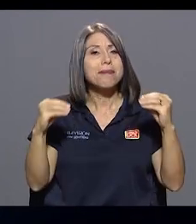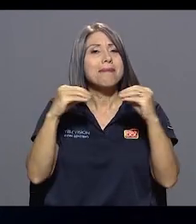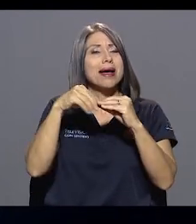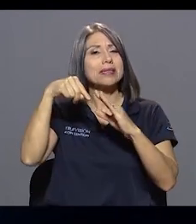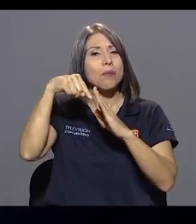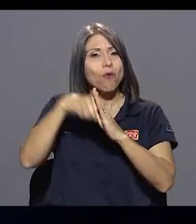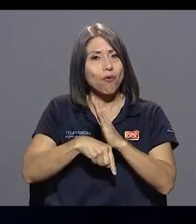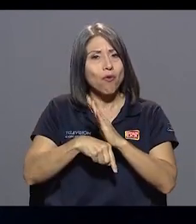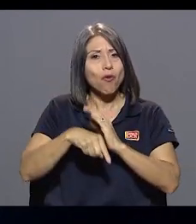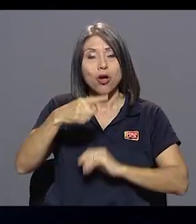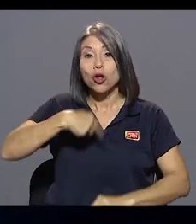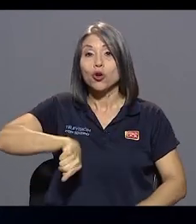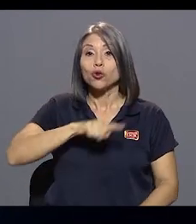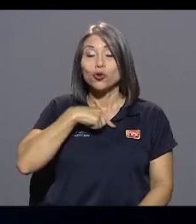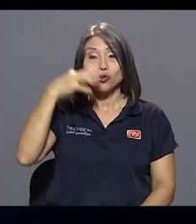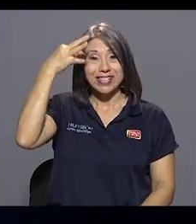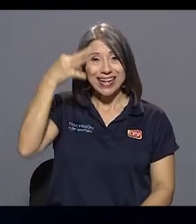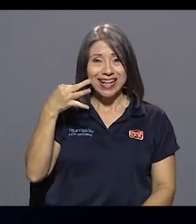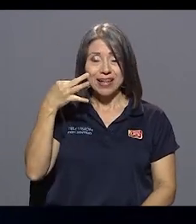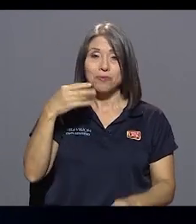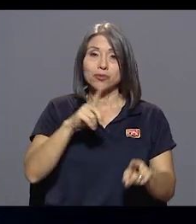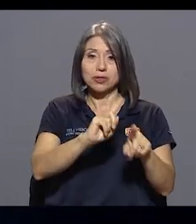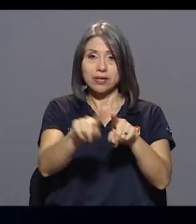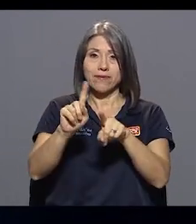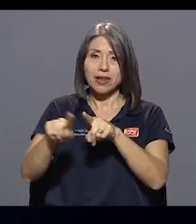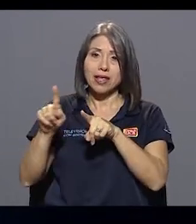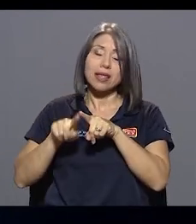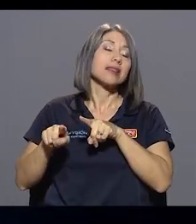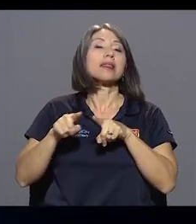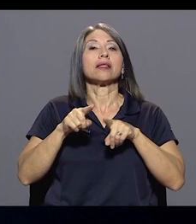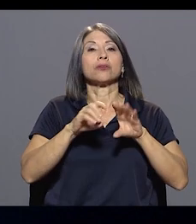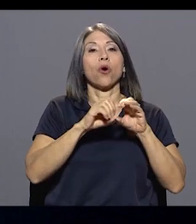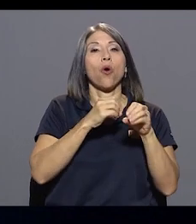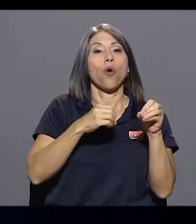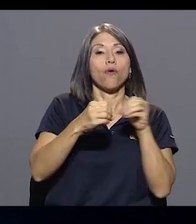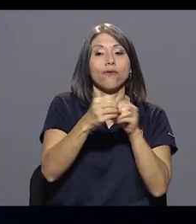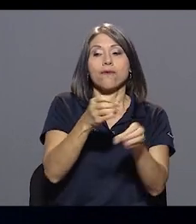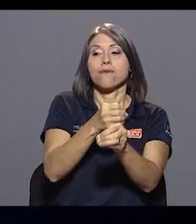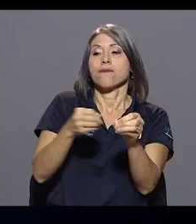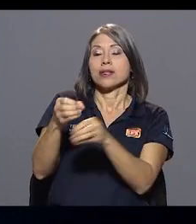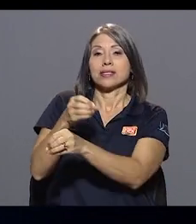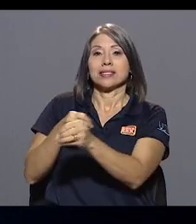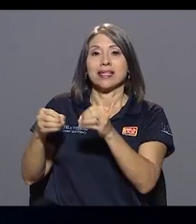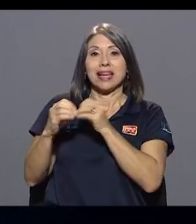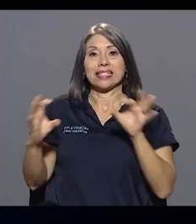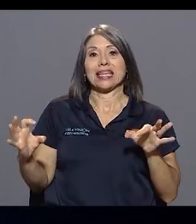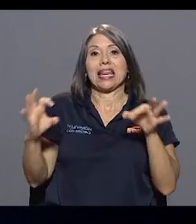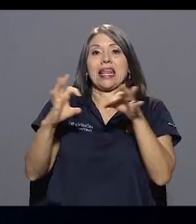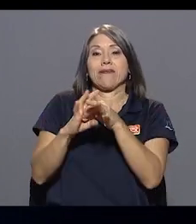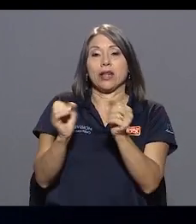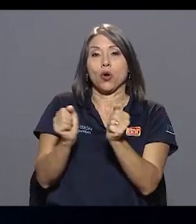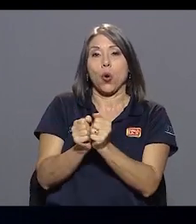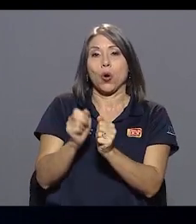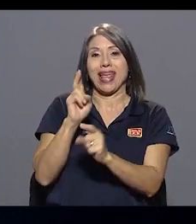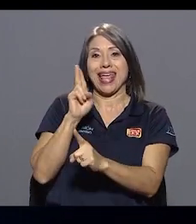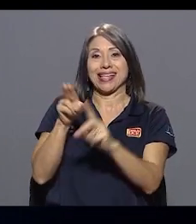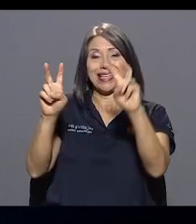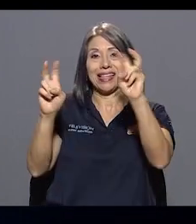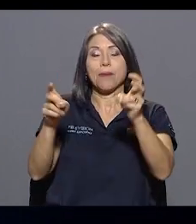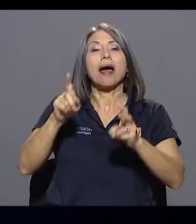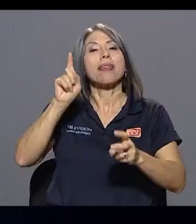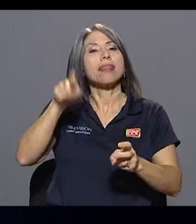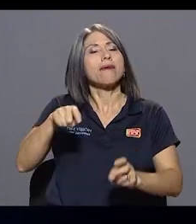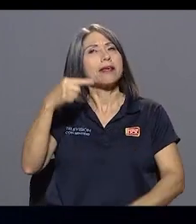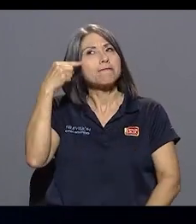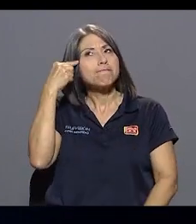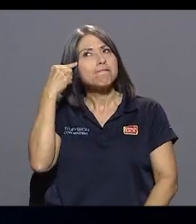creemos también que las instancias que tienen que ver con esta materia deben replantearse, ¿verdad? Debe haber